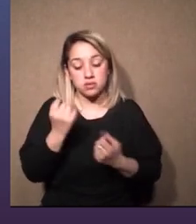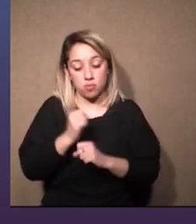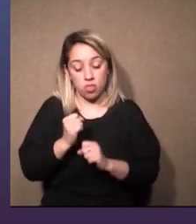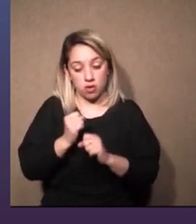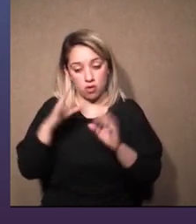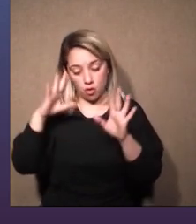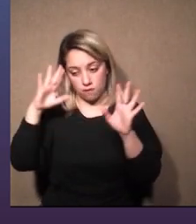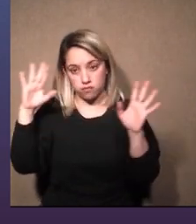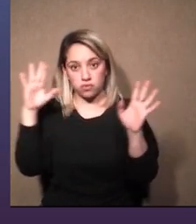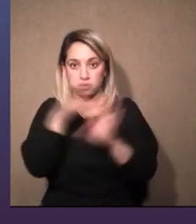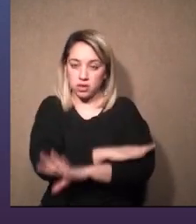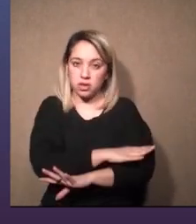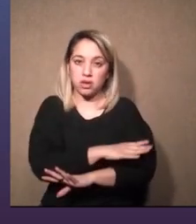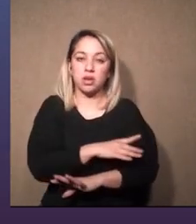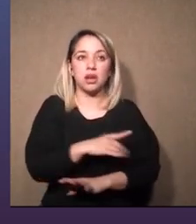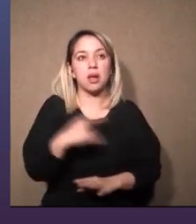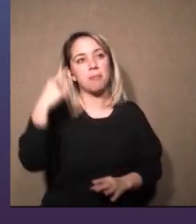todo pasa